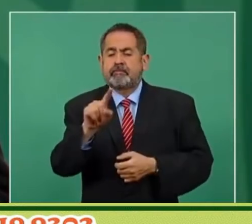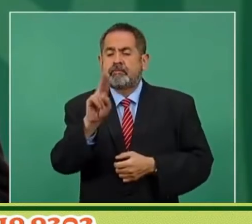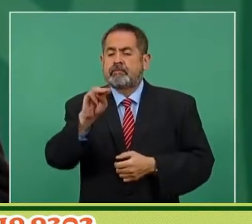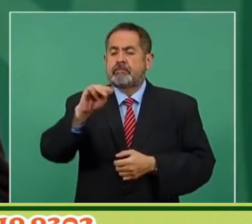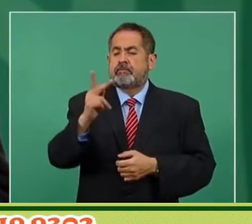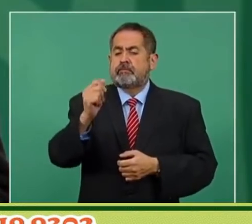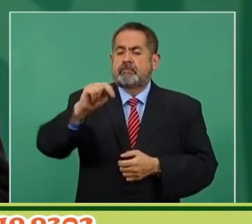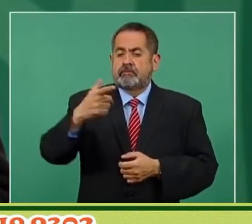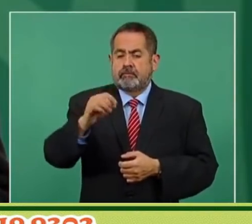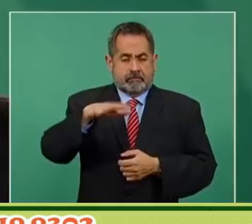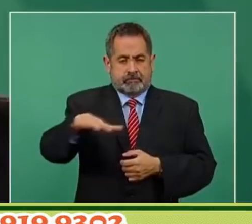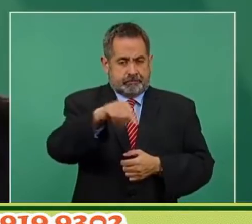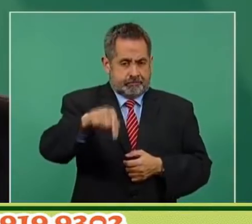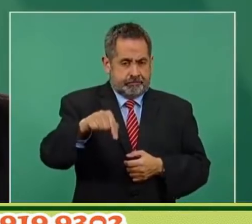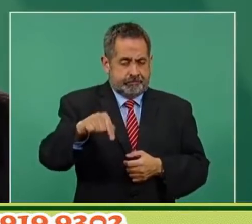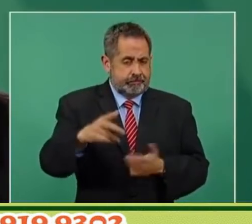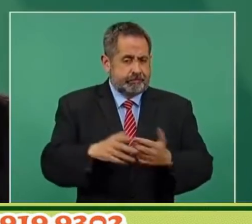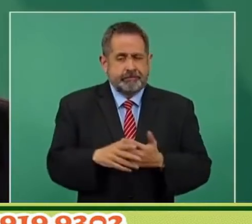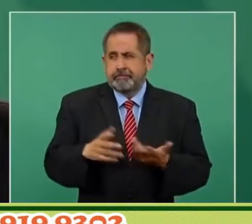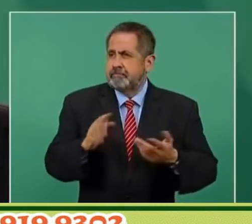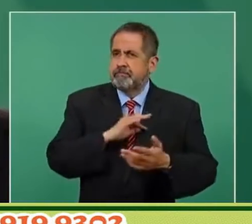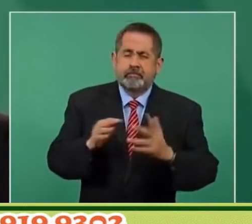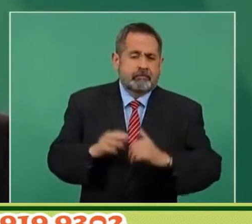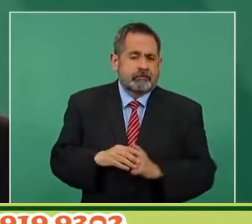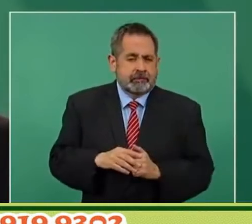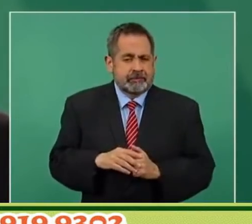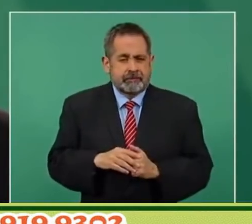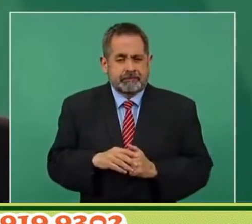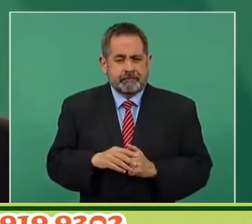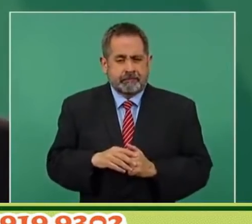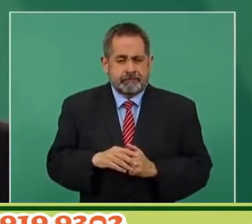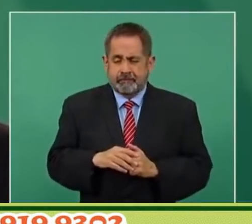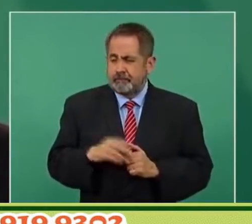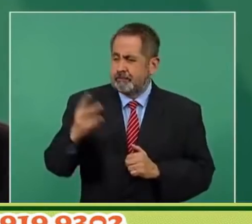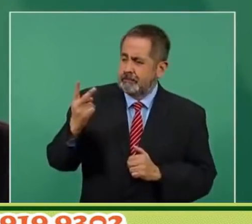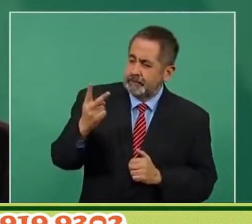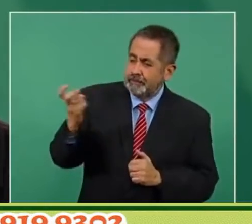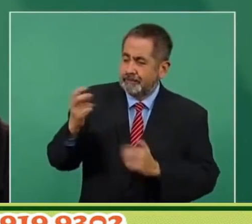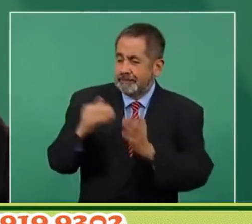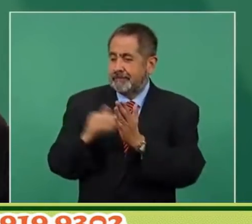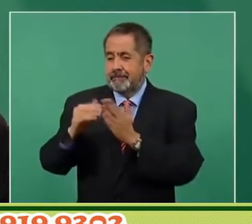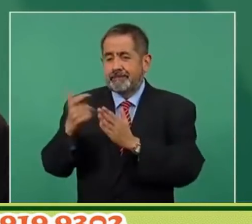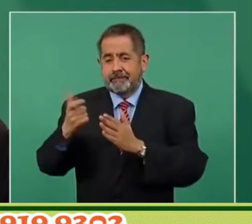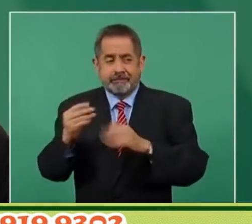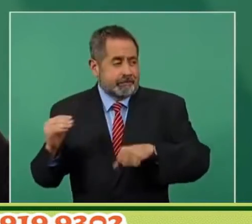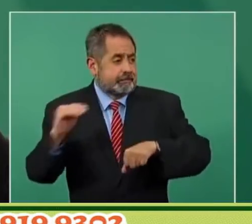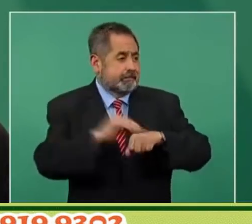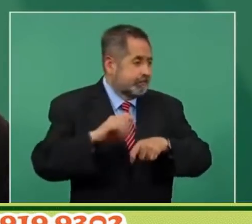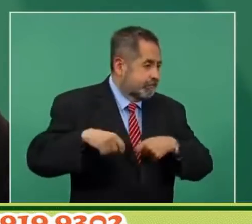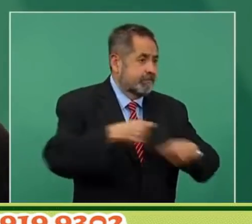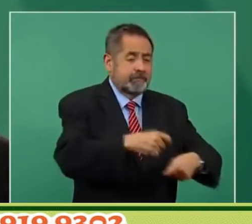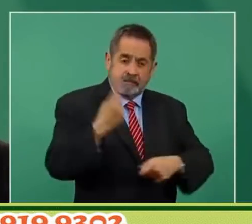deben de estar entregando 200 millones de pesos al año